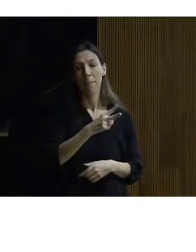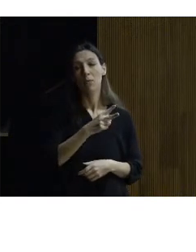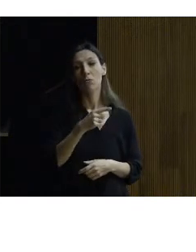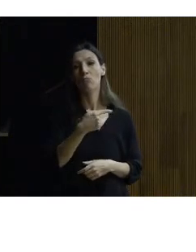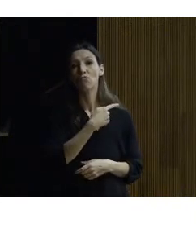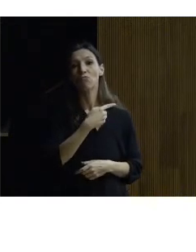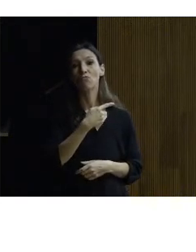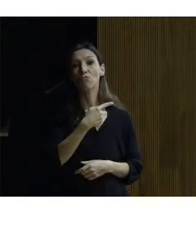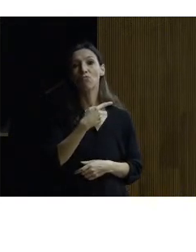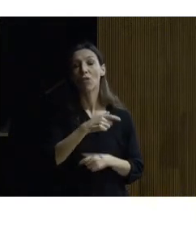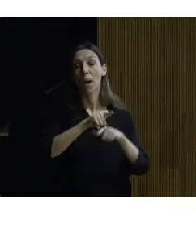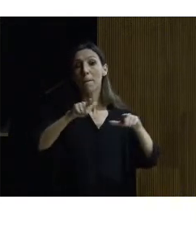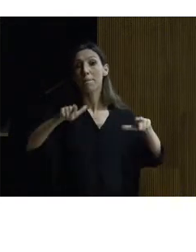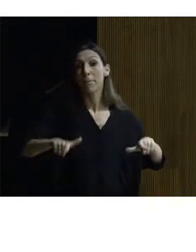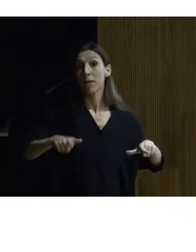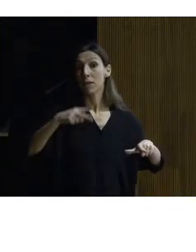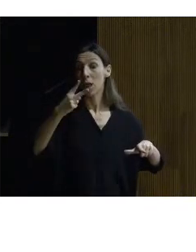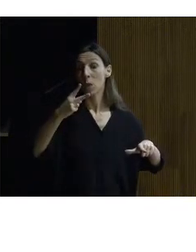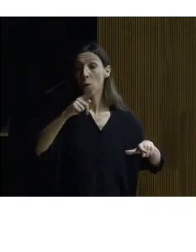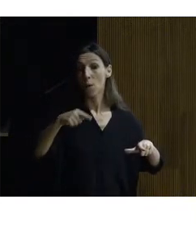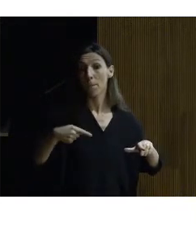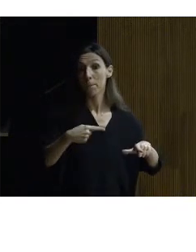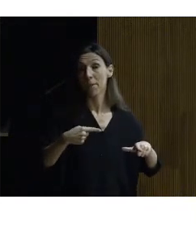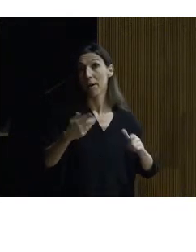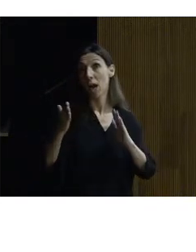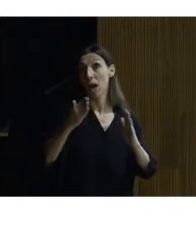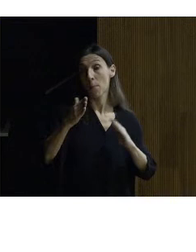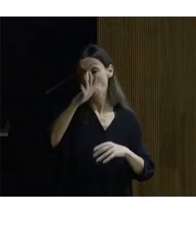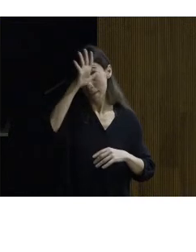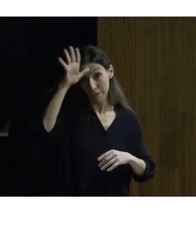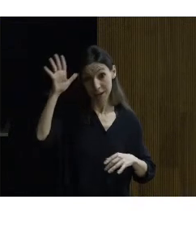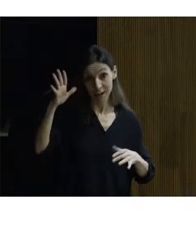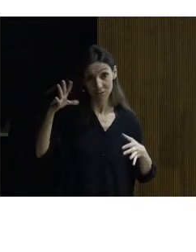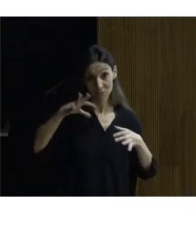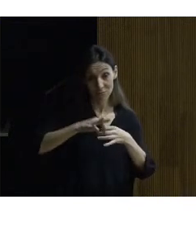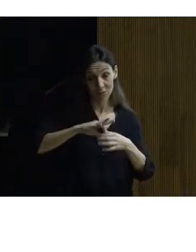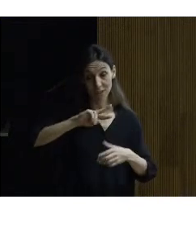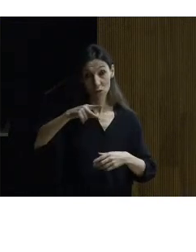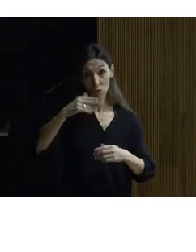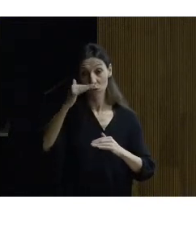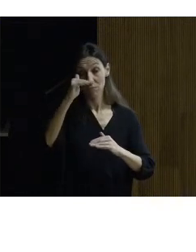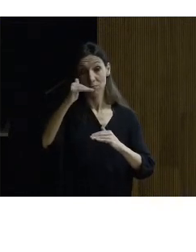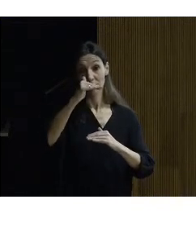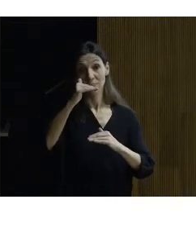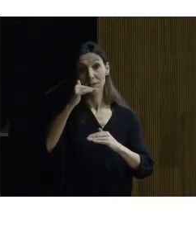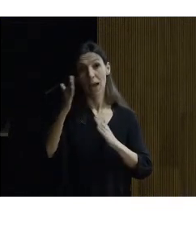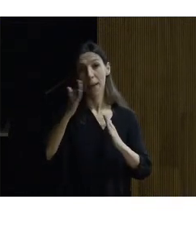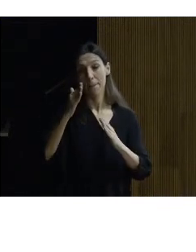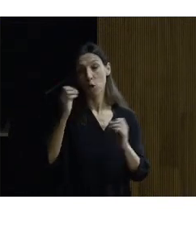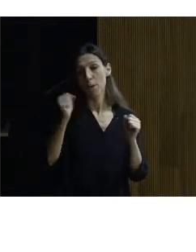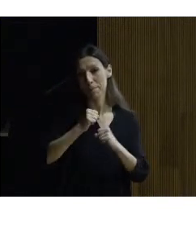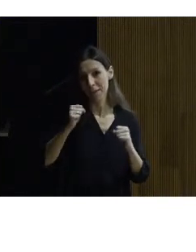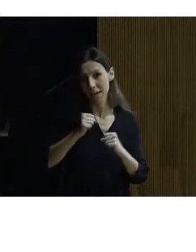primera estaba prevista para el verano más fresquita la segunda para el invierno más templada y la segunda tiene un terrazo